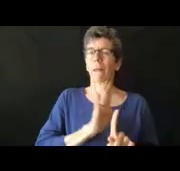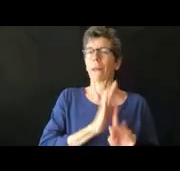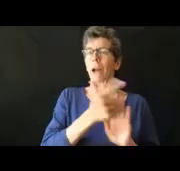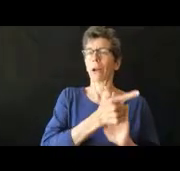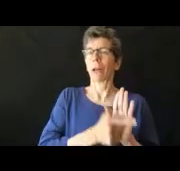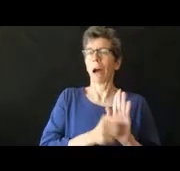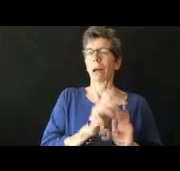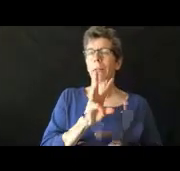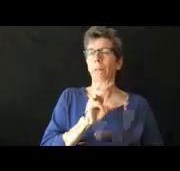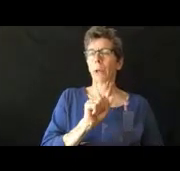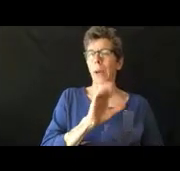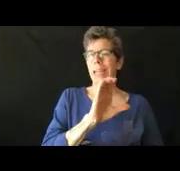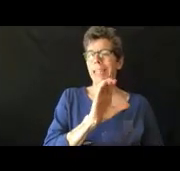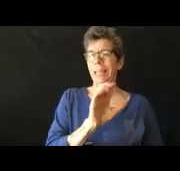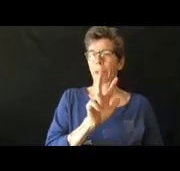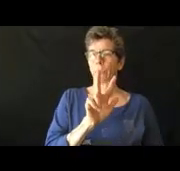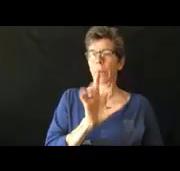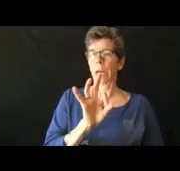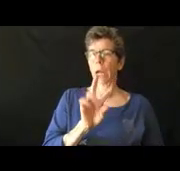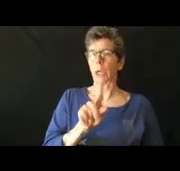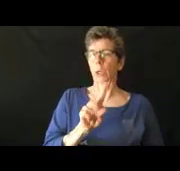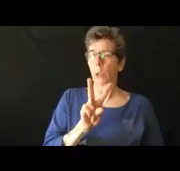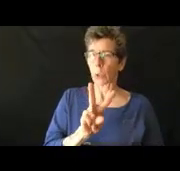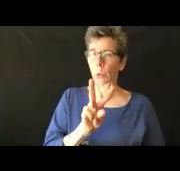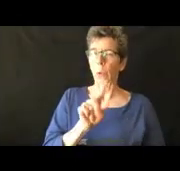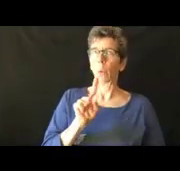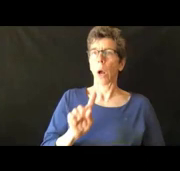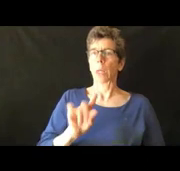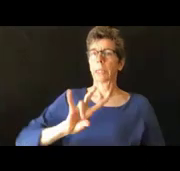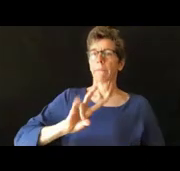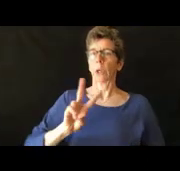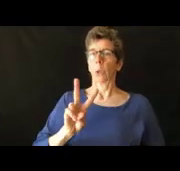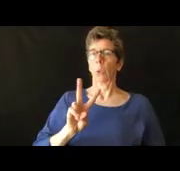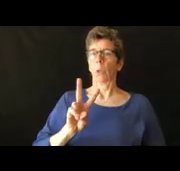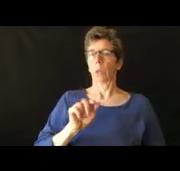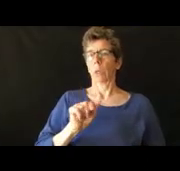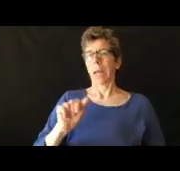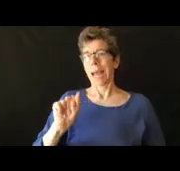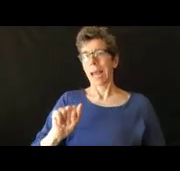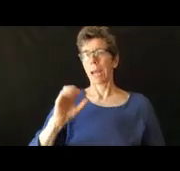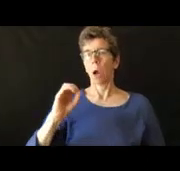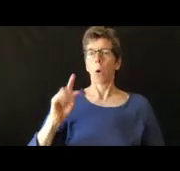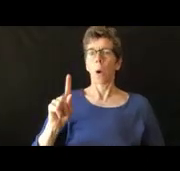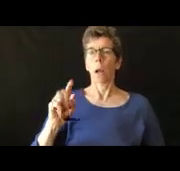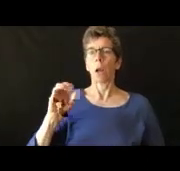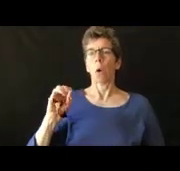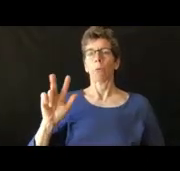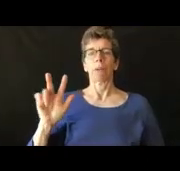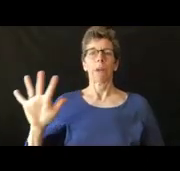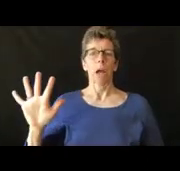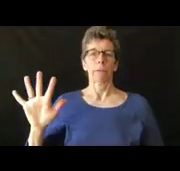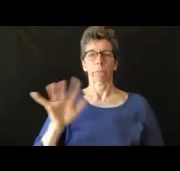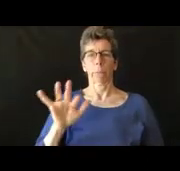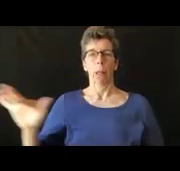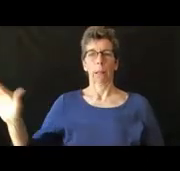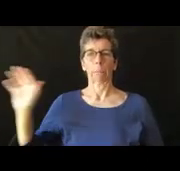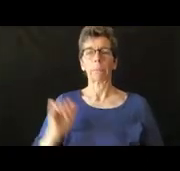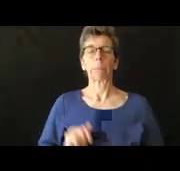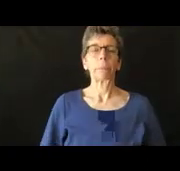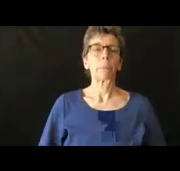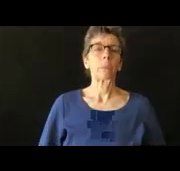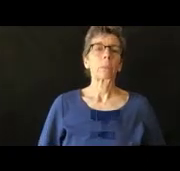Administrativo de Washington, 392-91A0105. Y estas